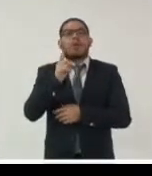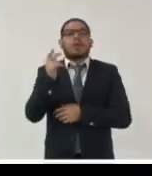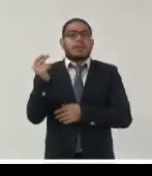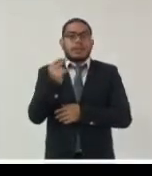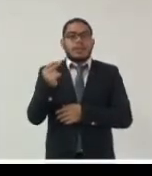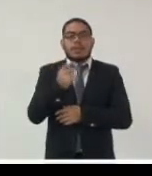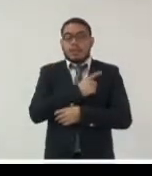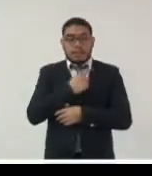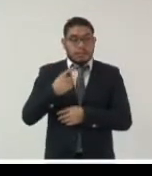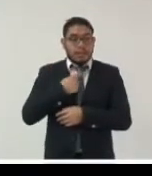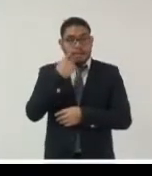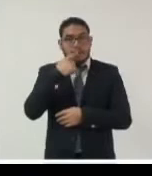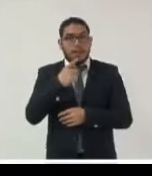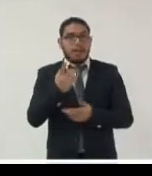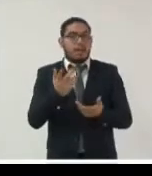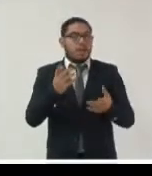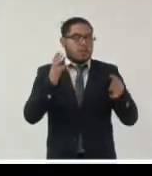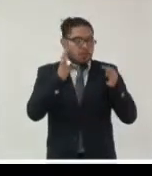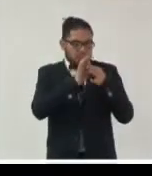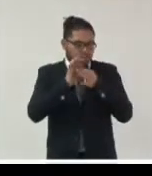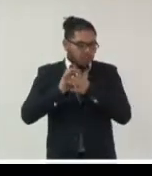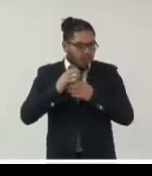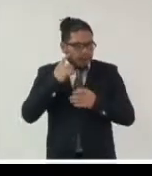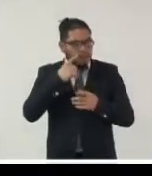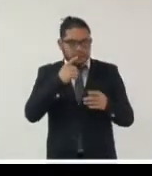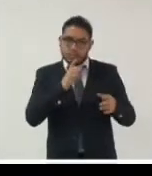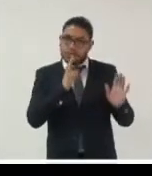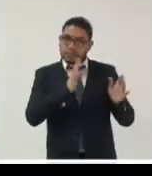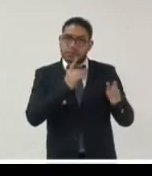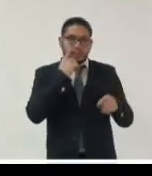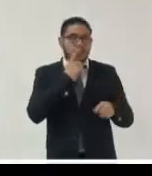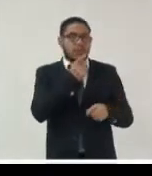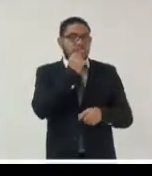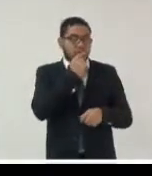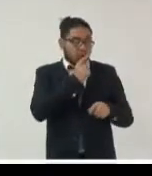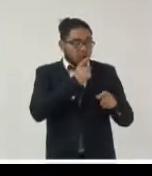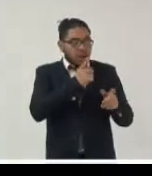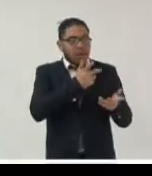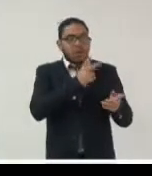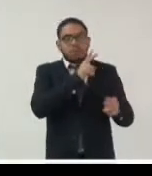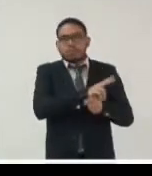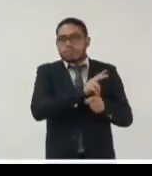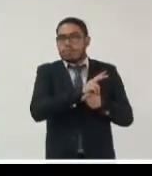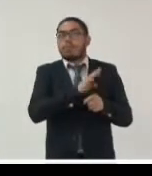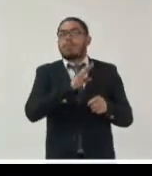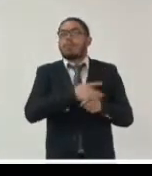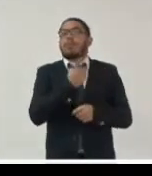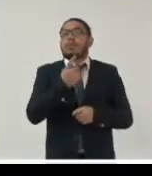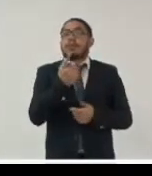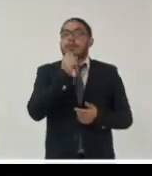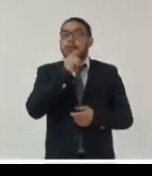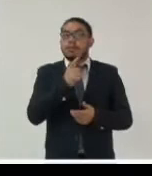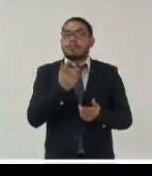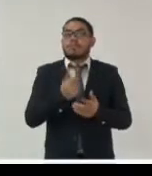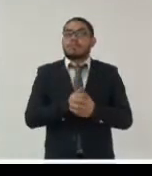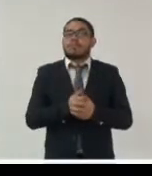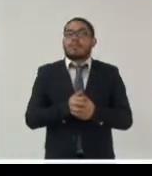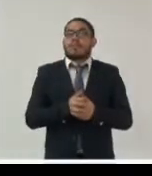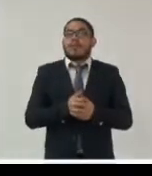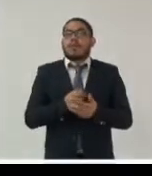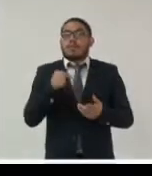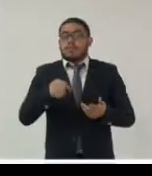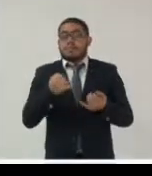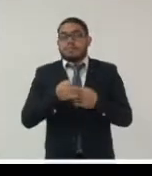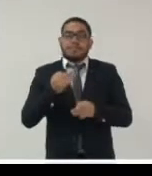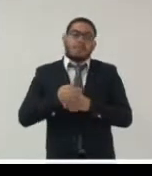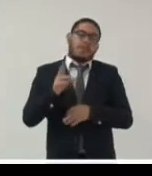de custodia para que sean mantenidos auténticos porque en caso contrario en esta onda de negacionismo pues